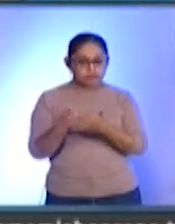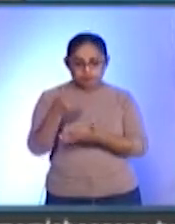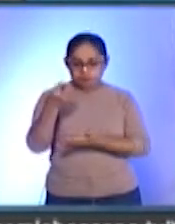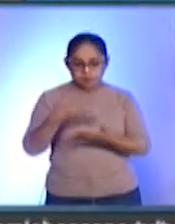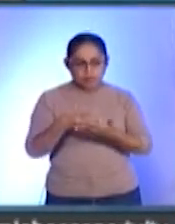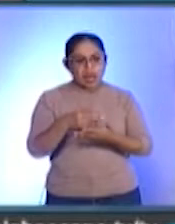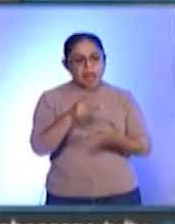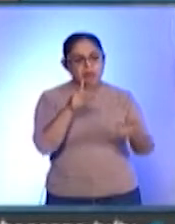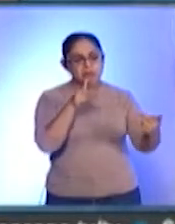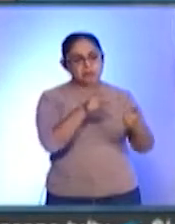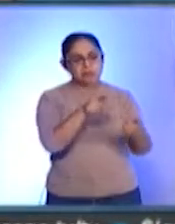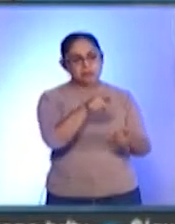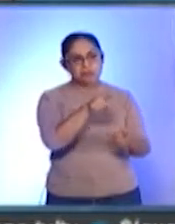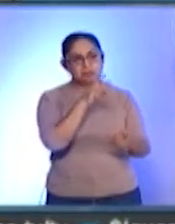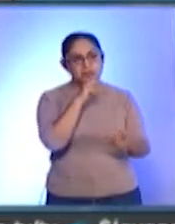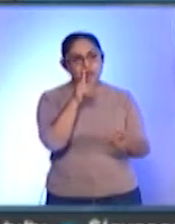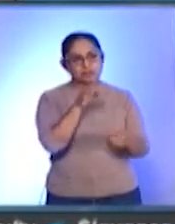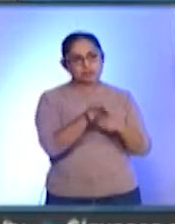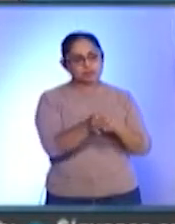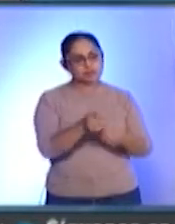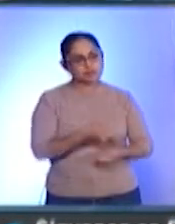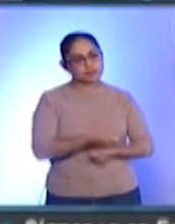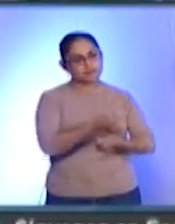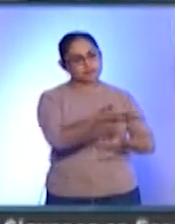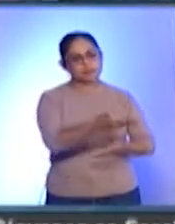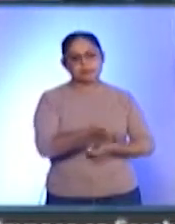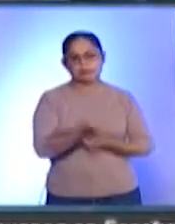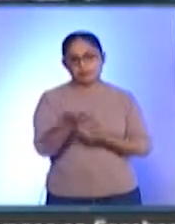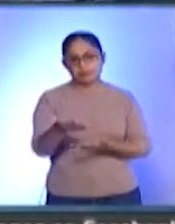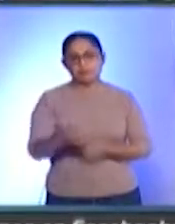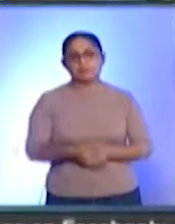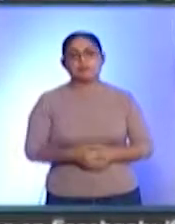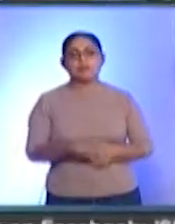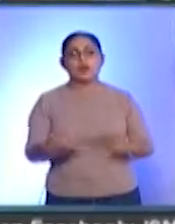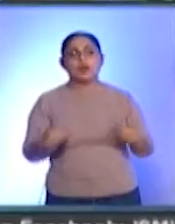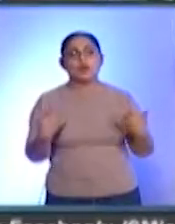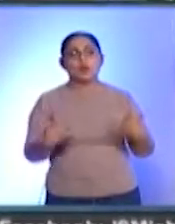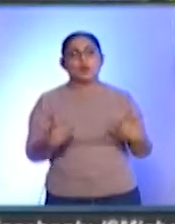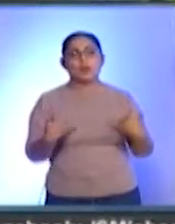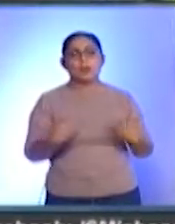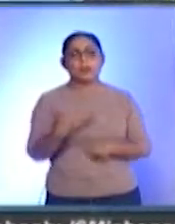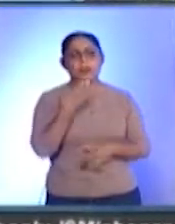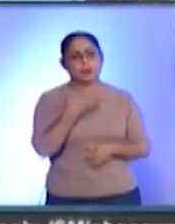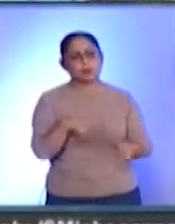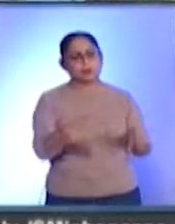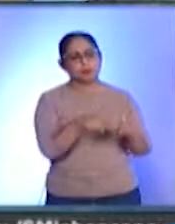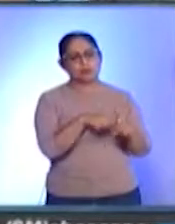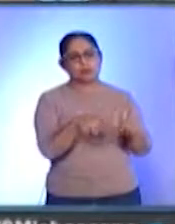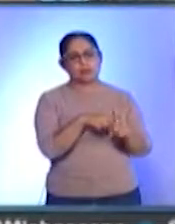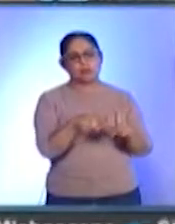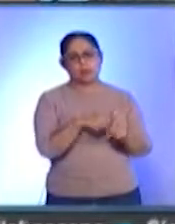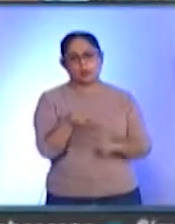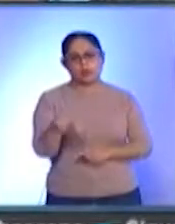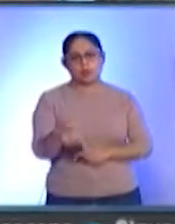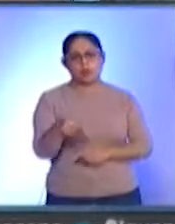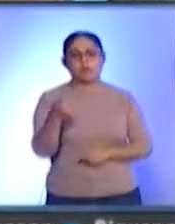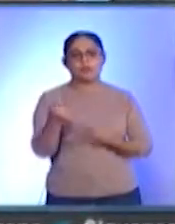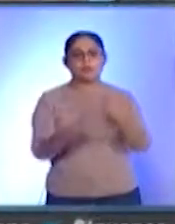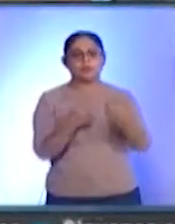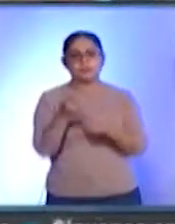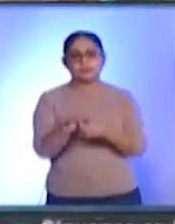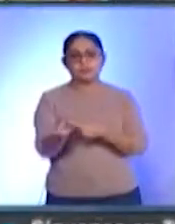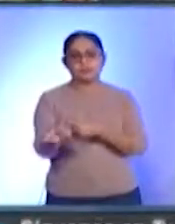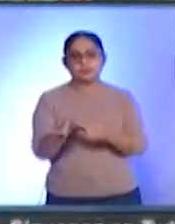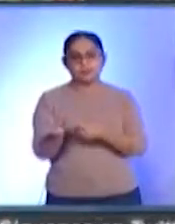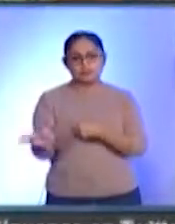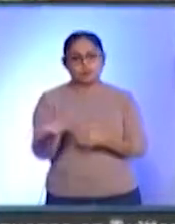ellos completar para poder enviar a otro municipio. Los jóvenes han respondido de manera positiva en la entidad. En algunos municipios las